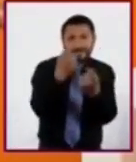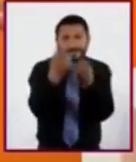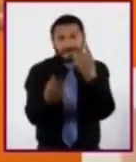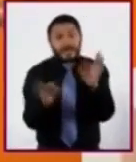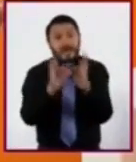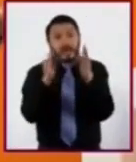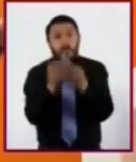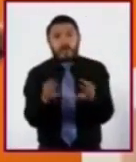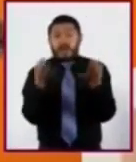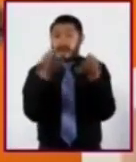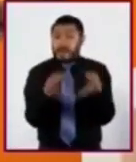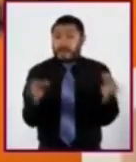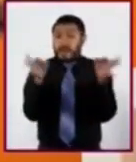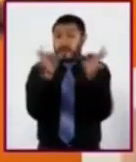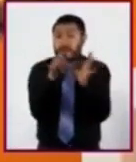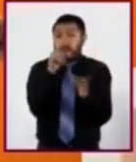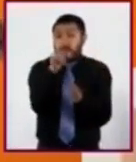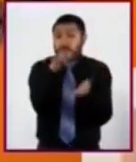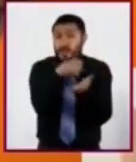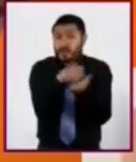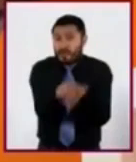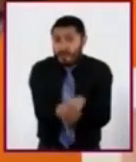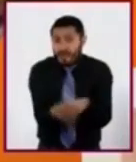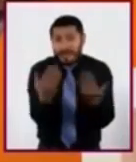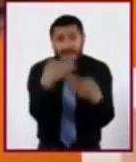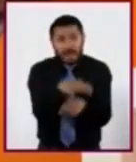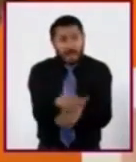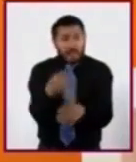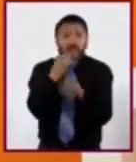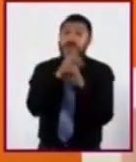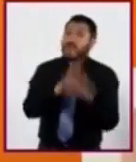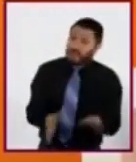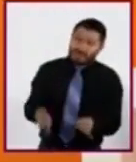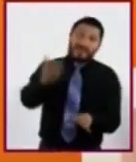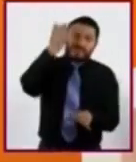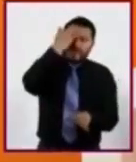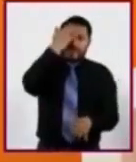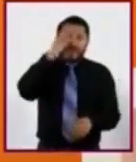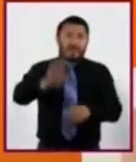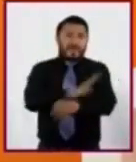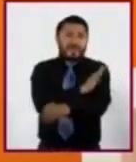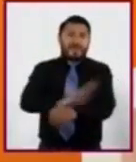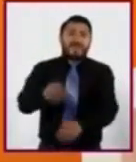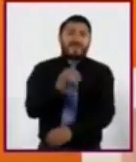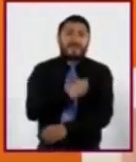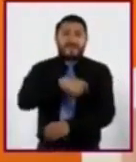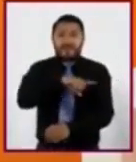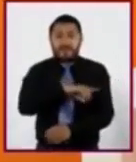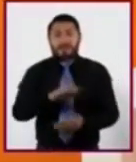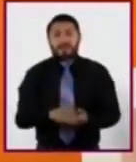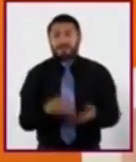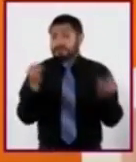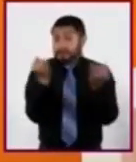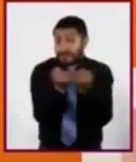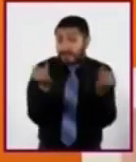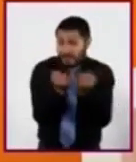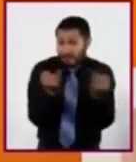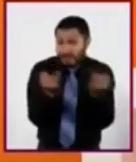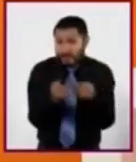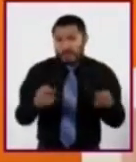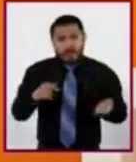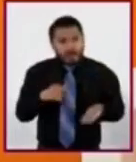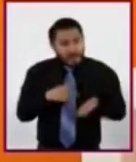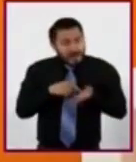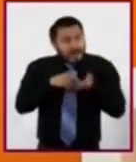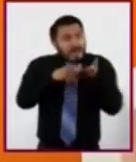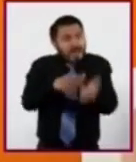útiles para tomar decisiones informadas en favor de su salud. Asimismo, se destacó